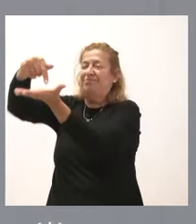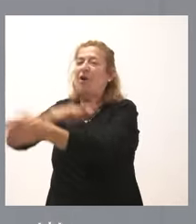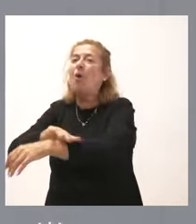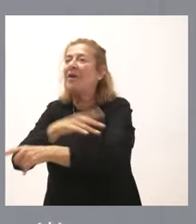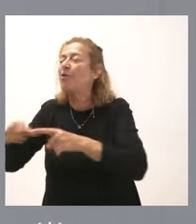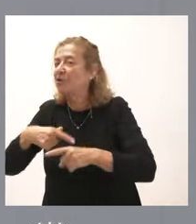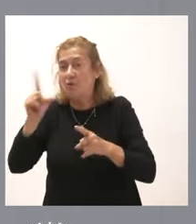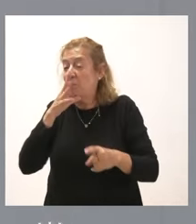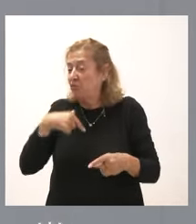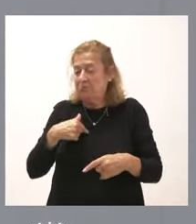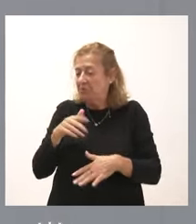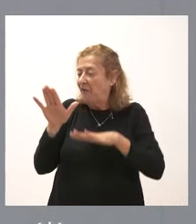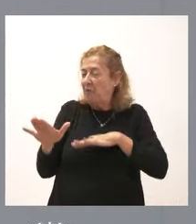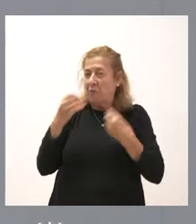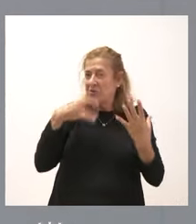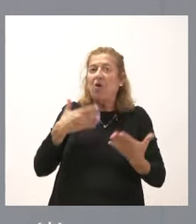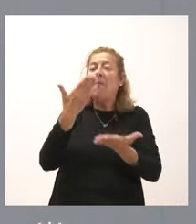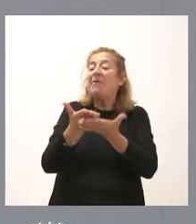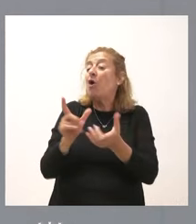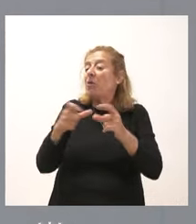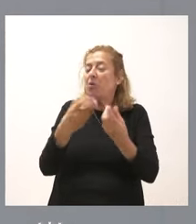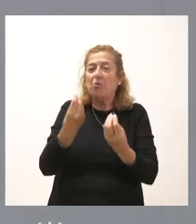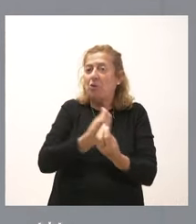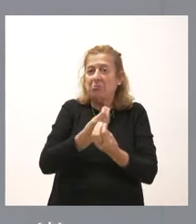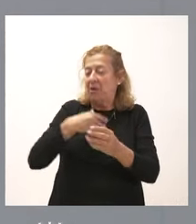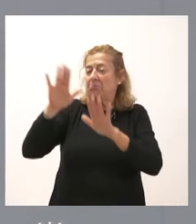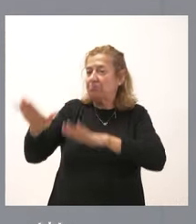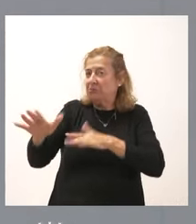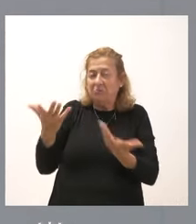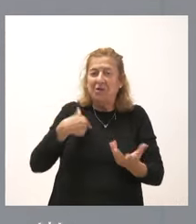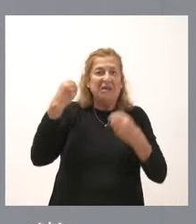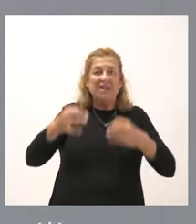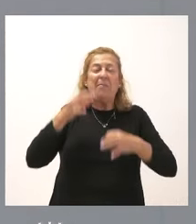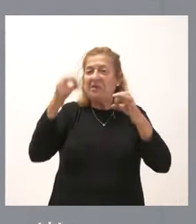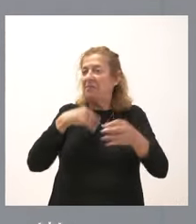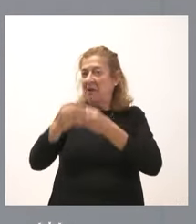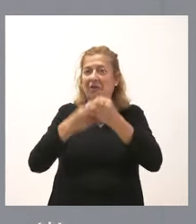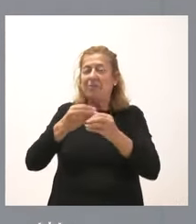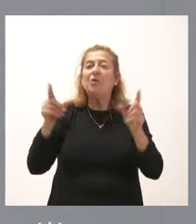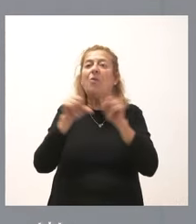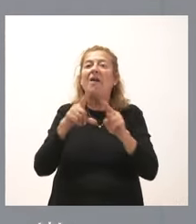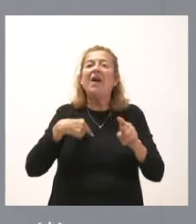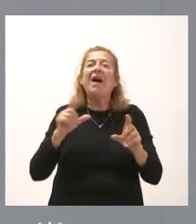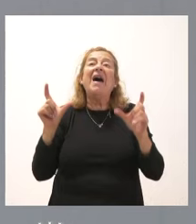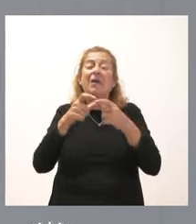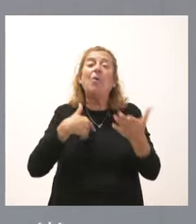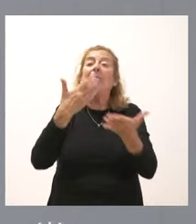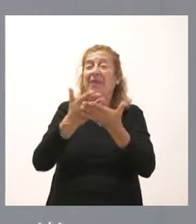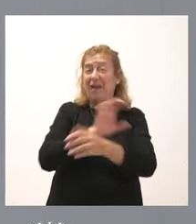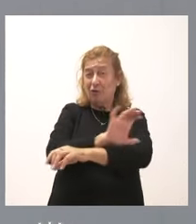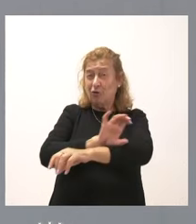nosotros vamos con lealtad. Pedimos reuniones con lealtad. Y eso es lo que hacemos siempre. Como es la reunión que pedimos y pidió la consejera